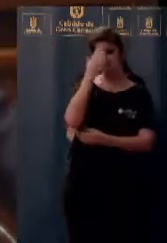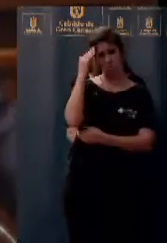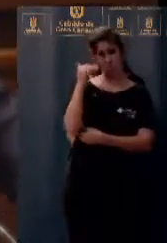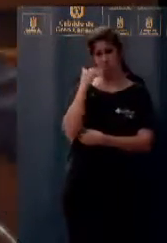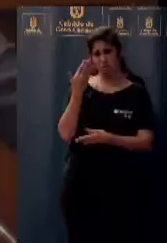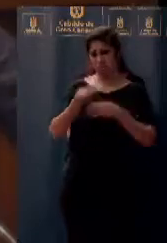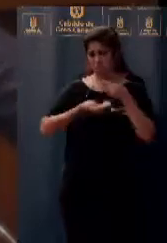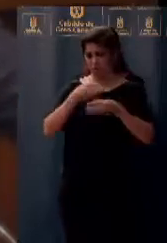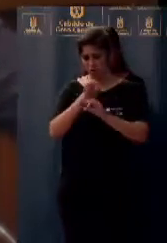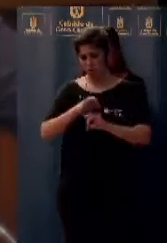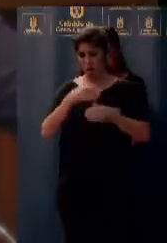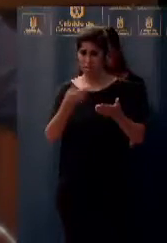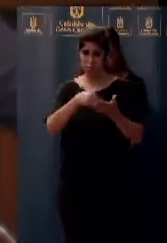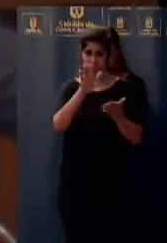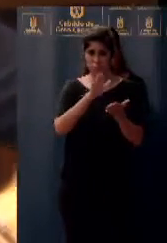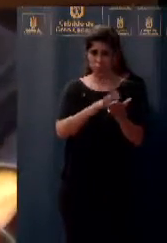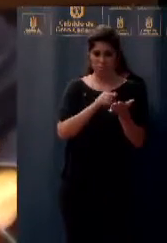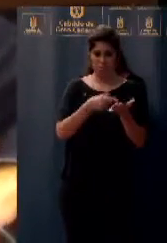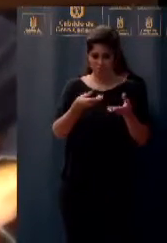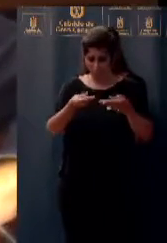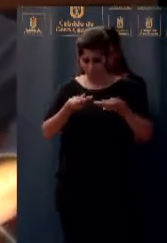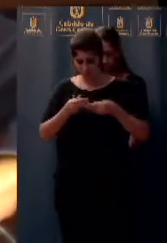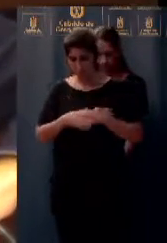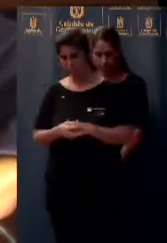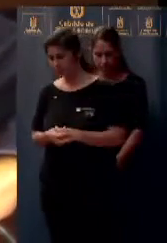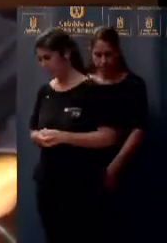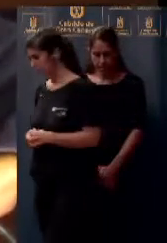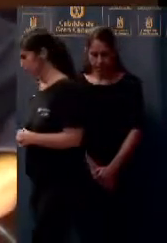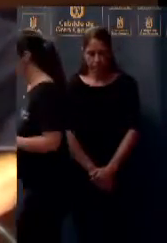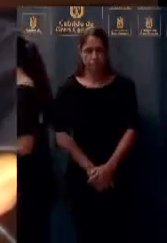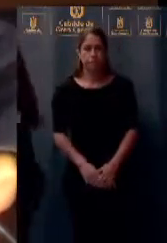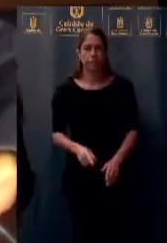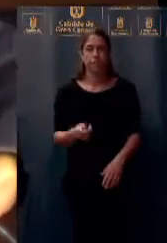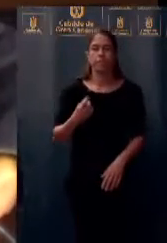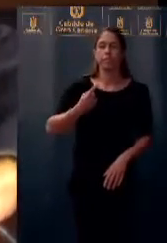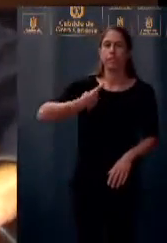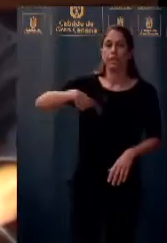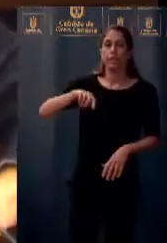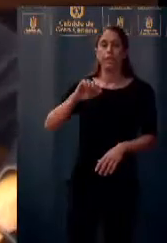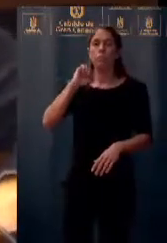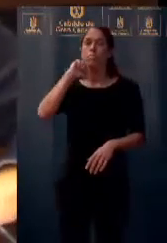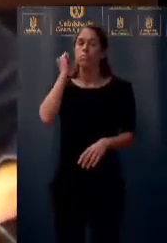pero por lo pronto no está en el expediente que me dieron a mí. Y se quejan básicamente de tres cosas.